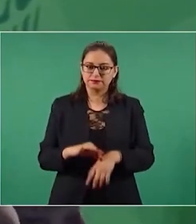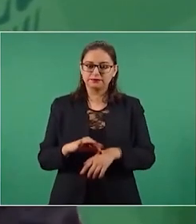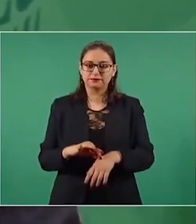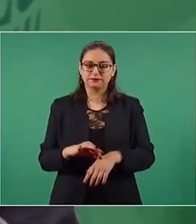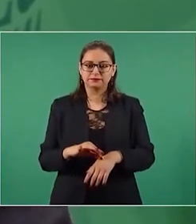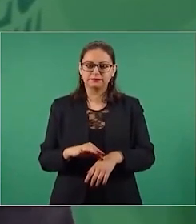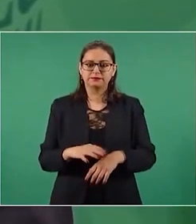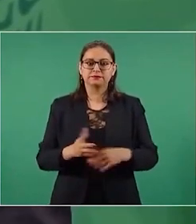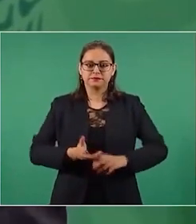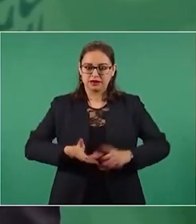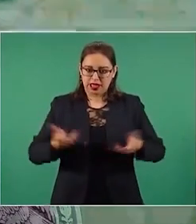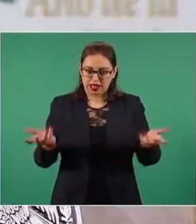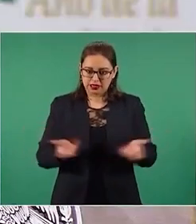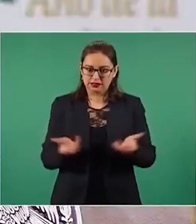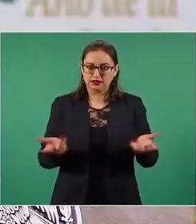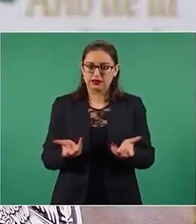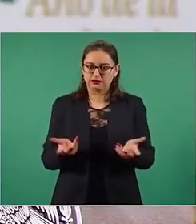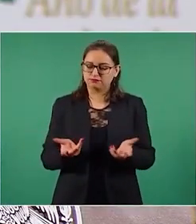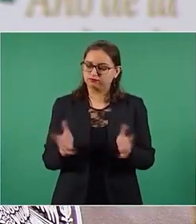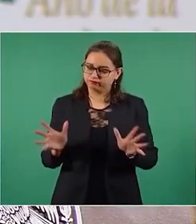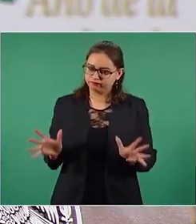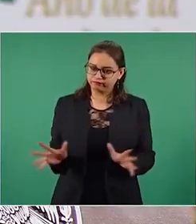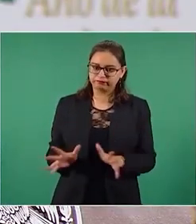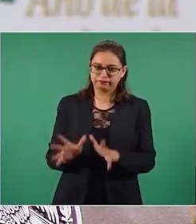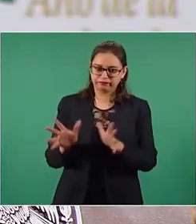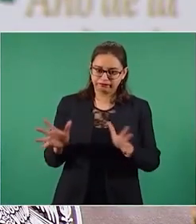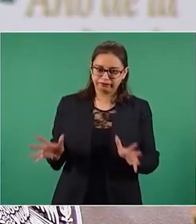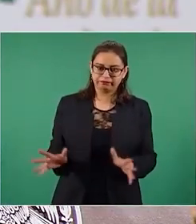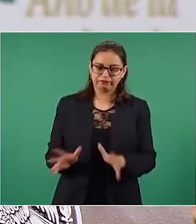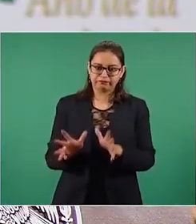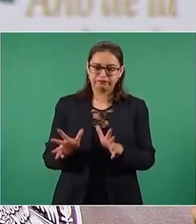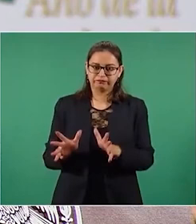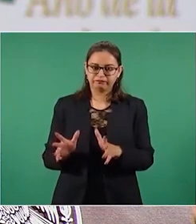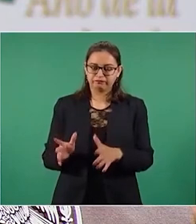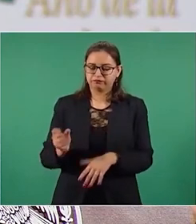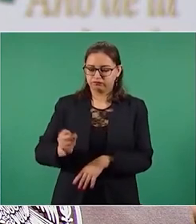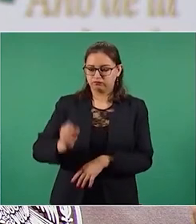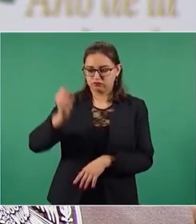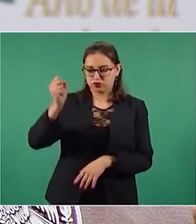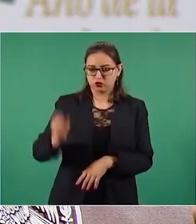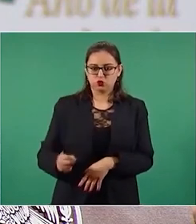empezar a desarrollar el sur.